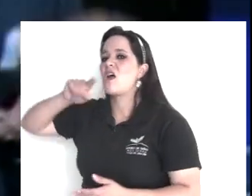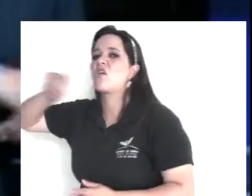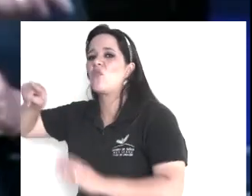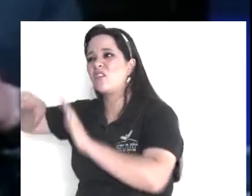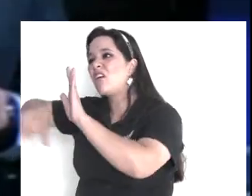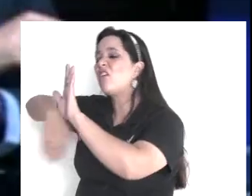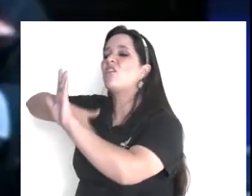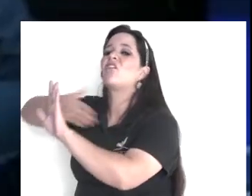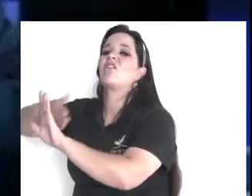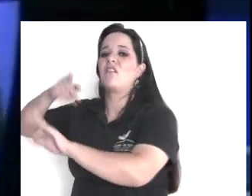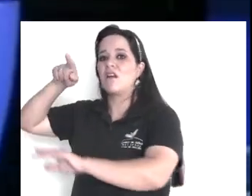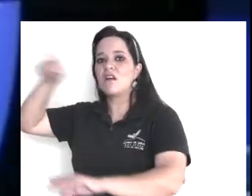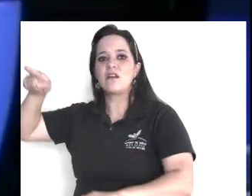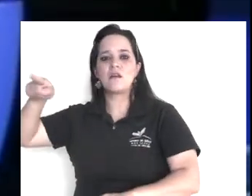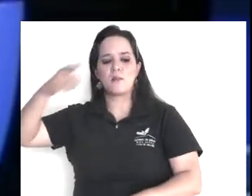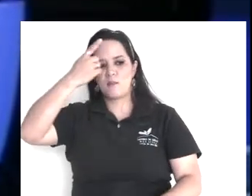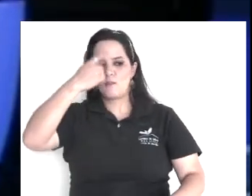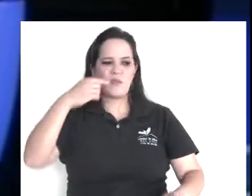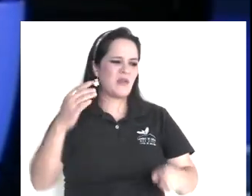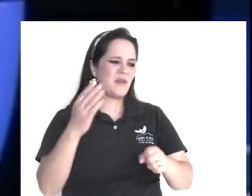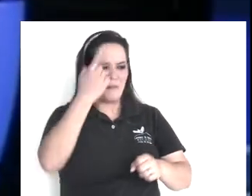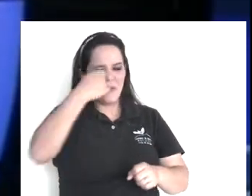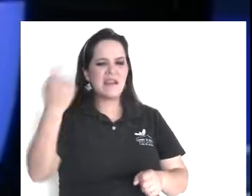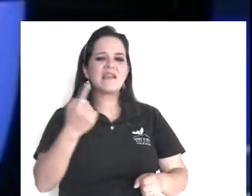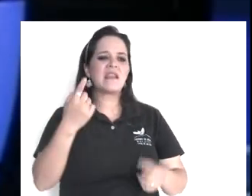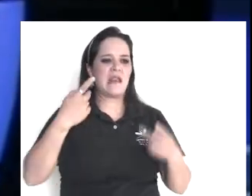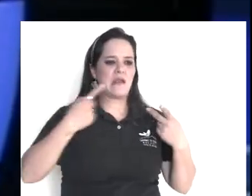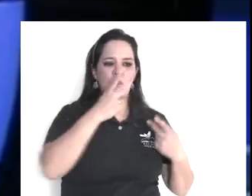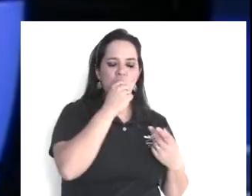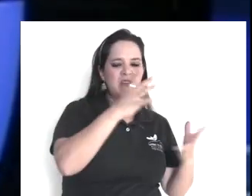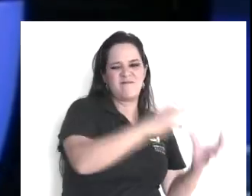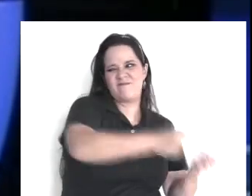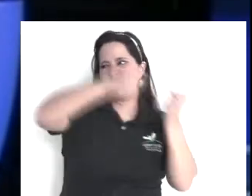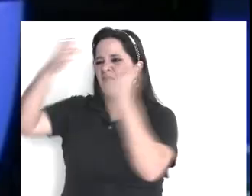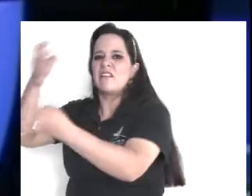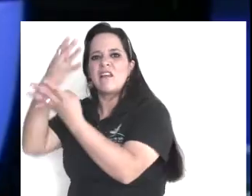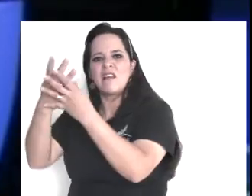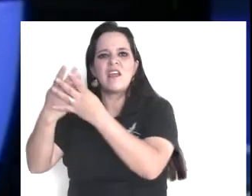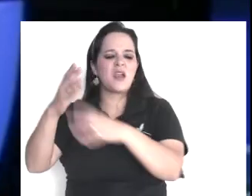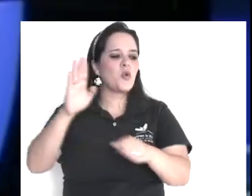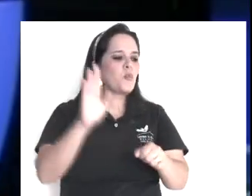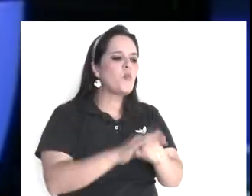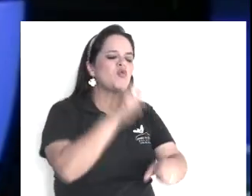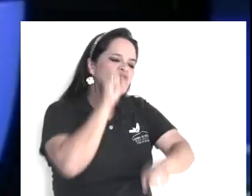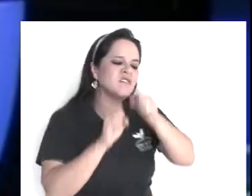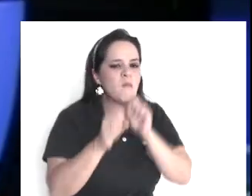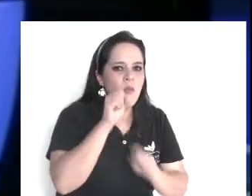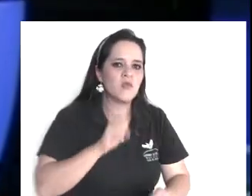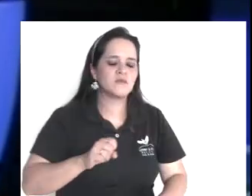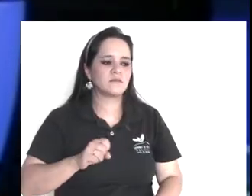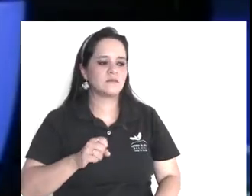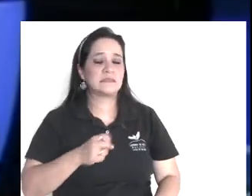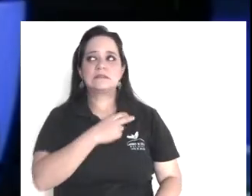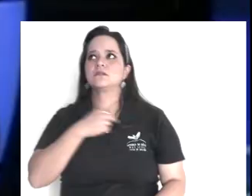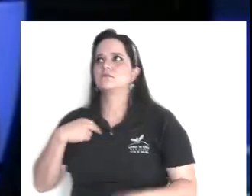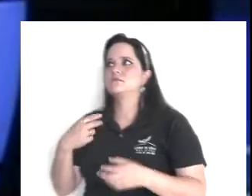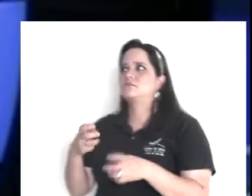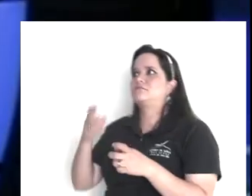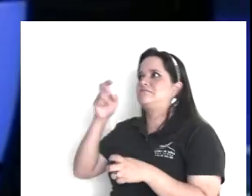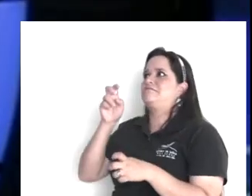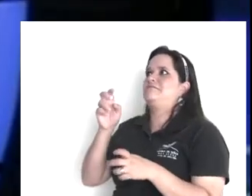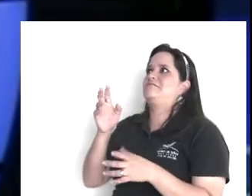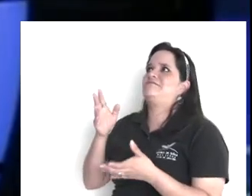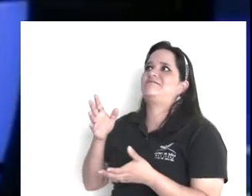pongan, en su lugar, por hablador, entonces yo le dije, no, no, mire, mire, déjeme explicarle, bueno, usted ya sabe, somos